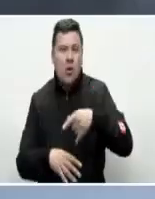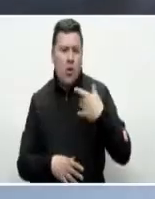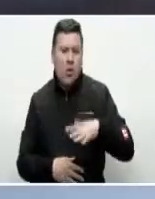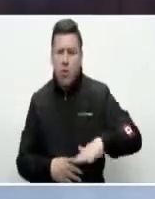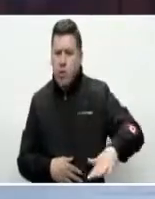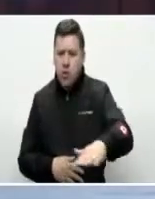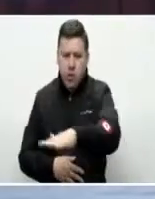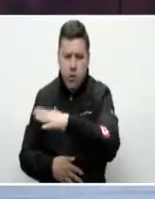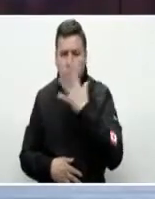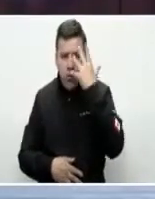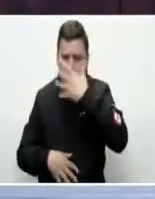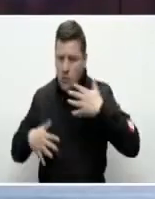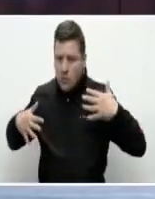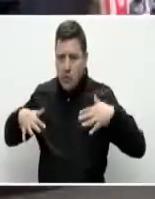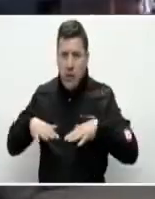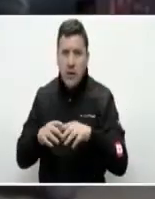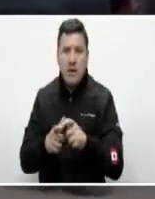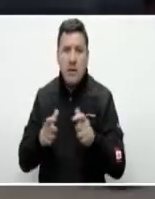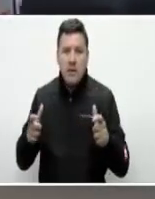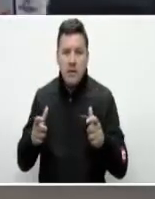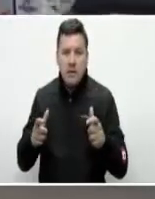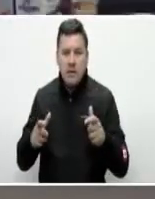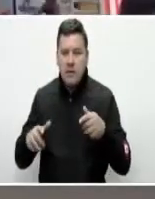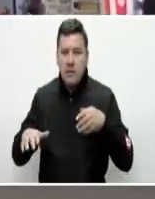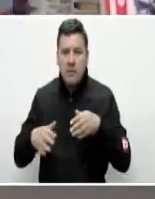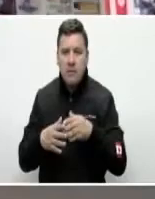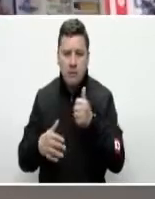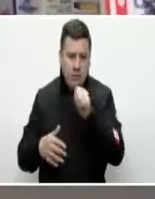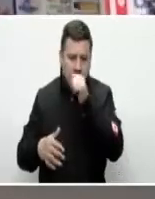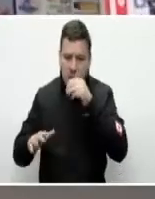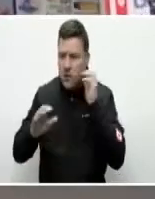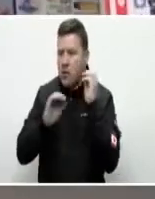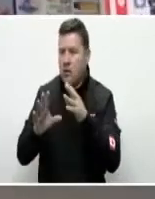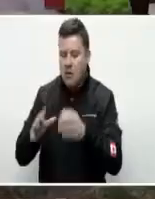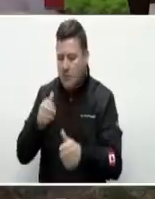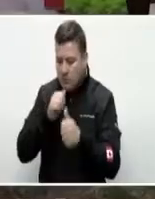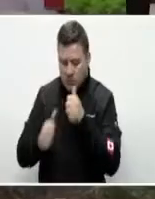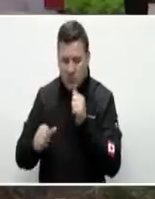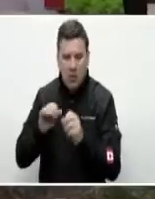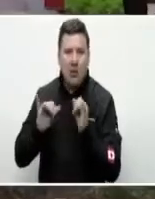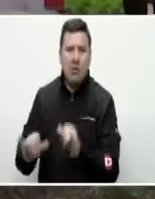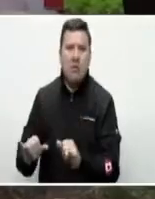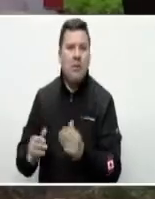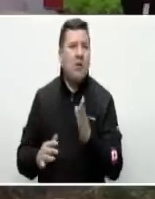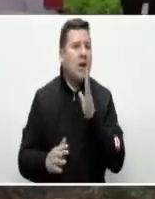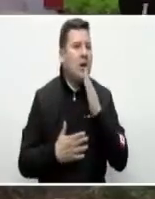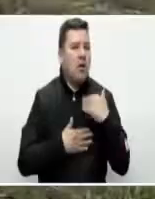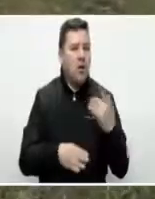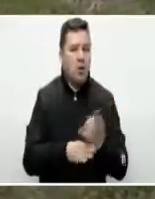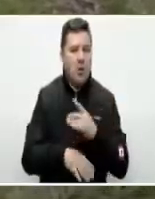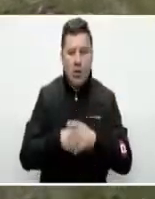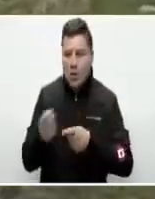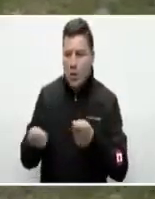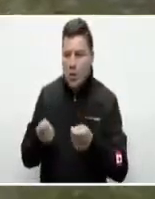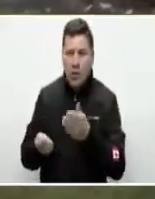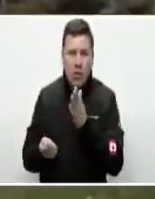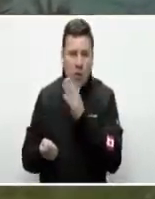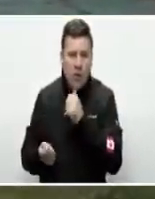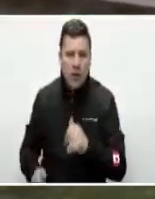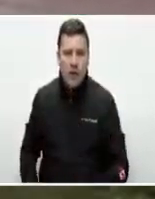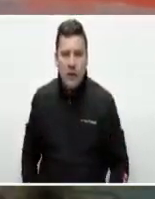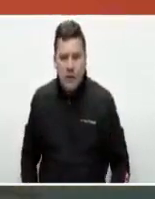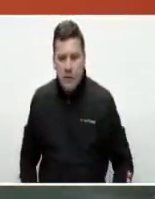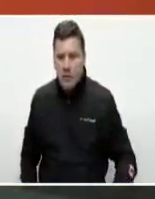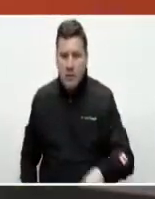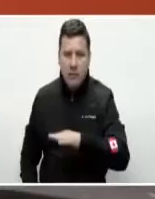características geográficas la mayoría de insumos ingresan en envases plásticos pero estos se quedan sin ningún tipo de uso o control. Esta